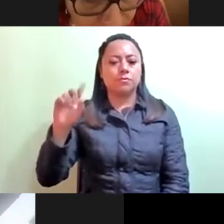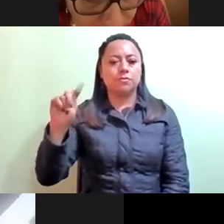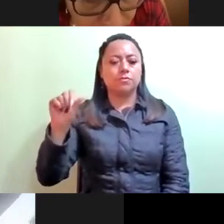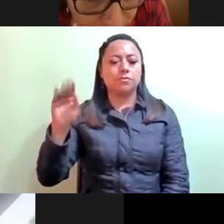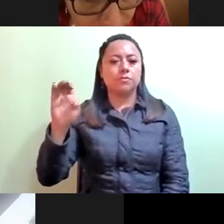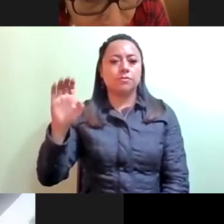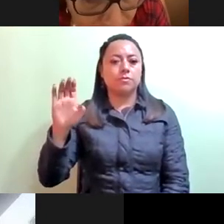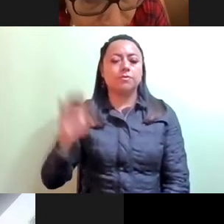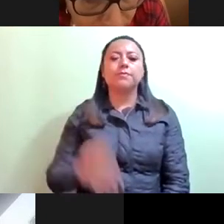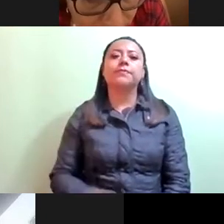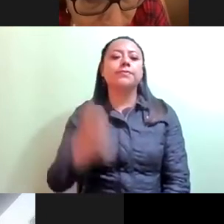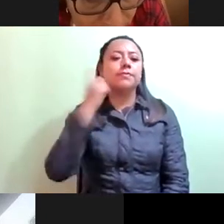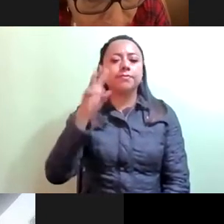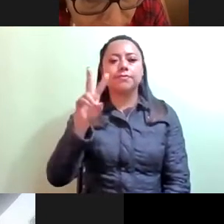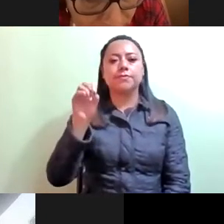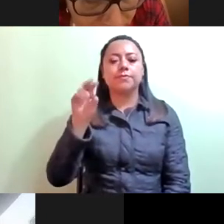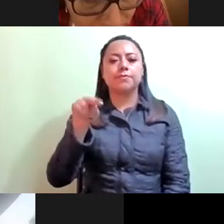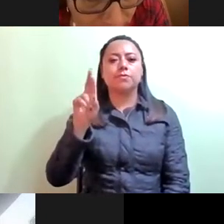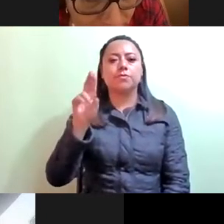Diputado Cristian Damián Monroir de la Isla.